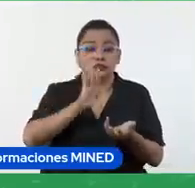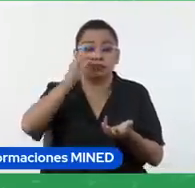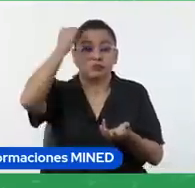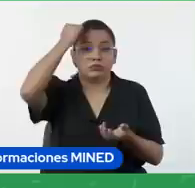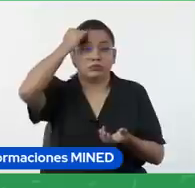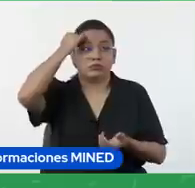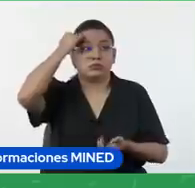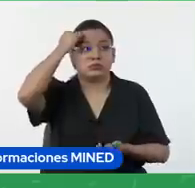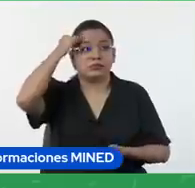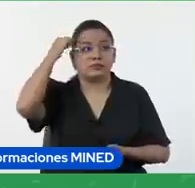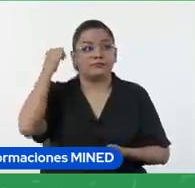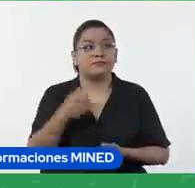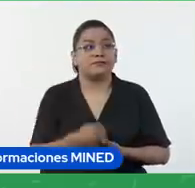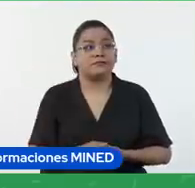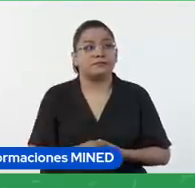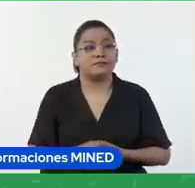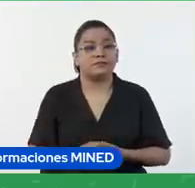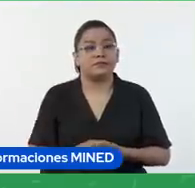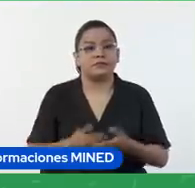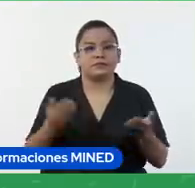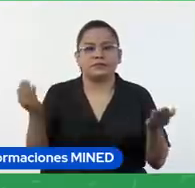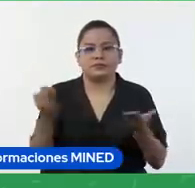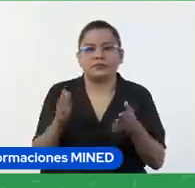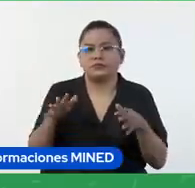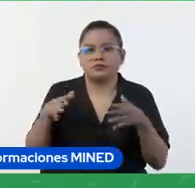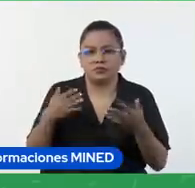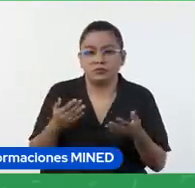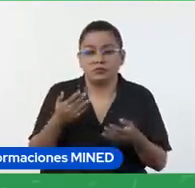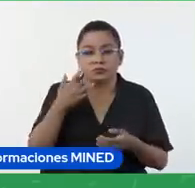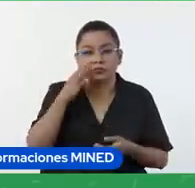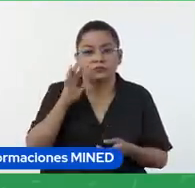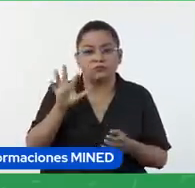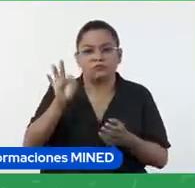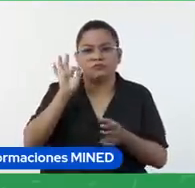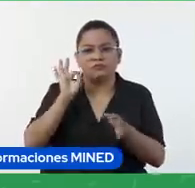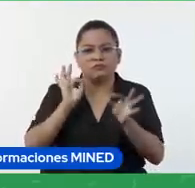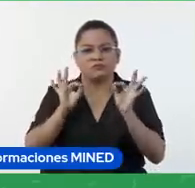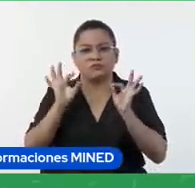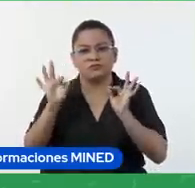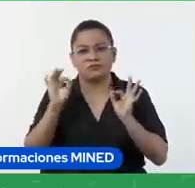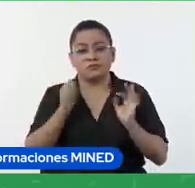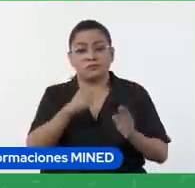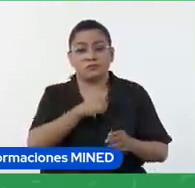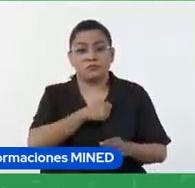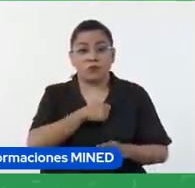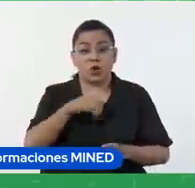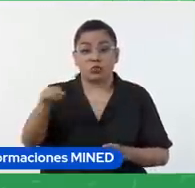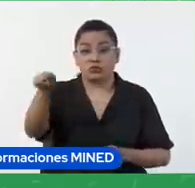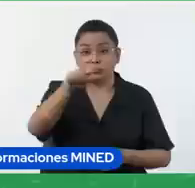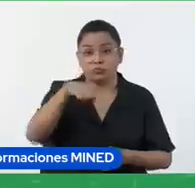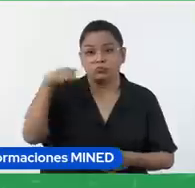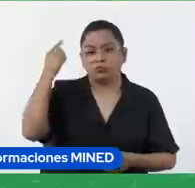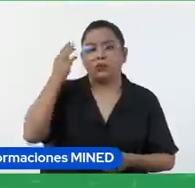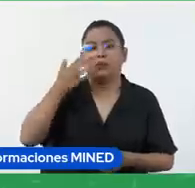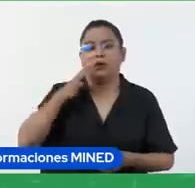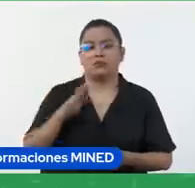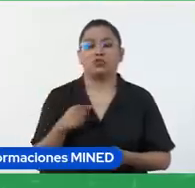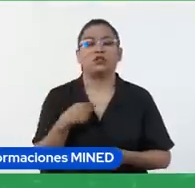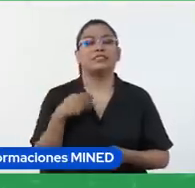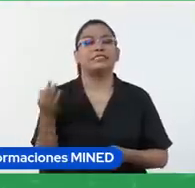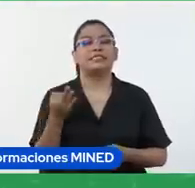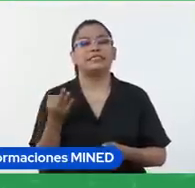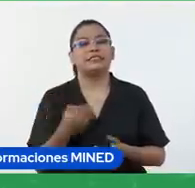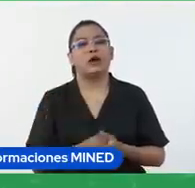la idea para crearlo es seleccionar las evidencias a presentar ustedes como docentes podrían decir necesito que